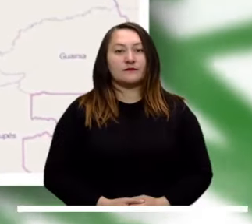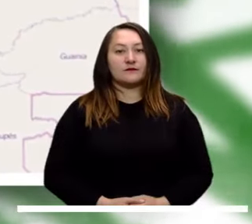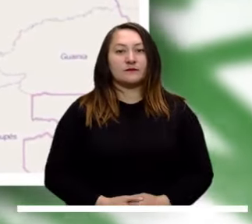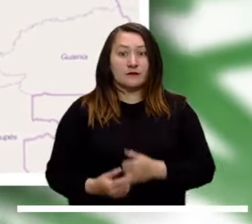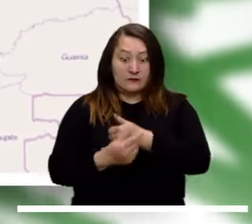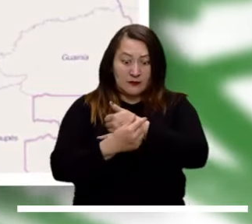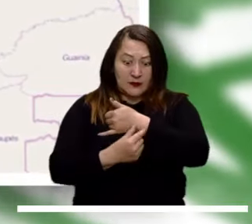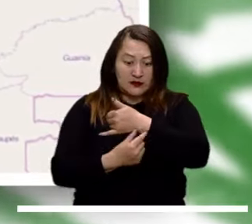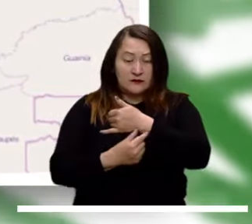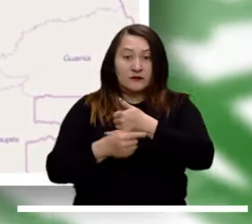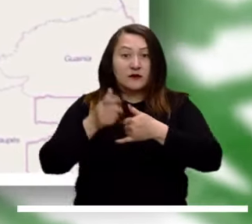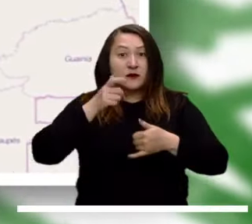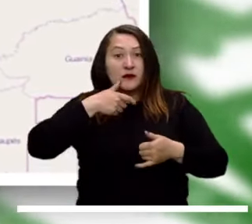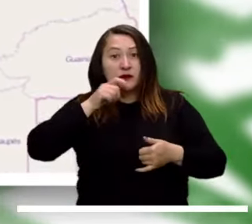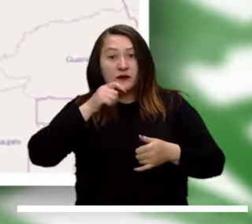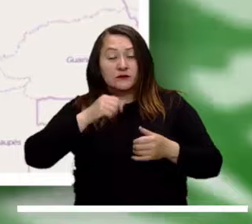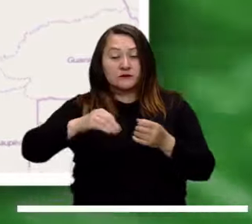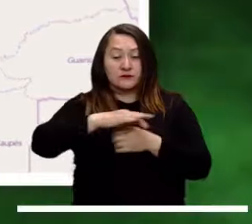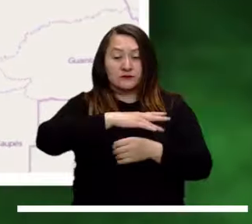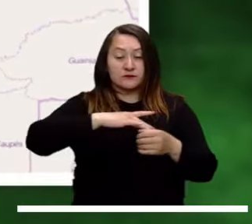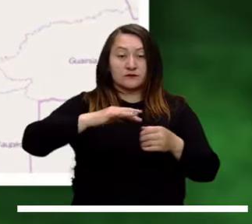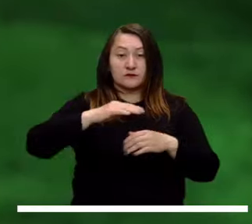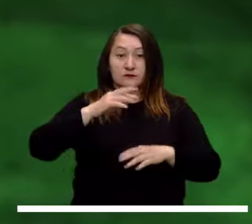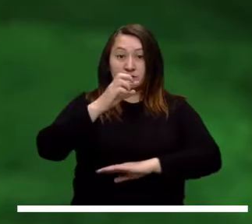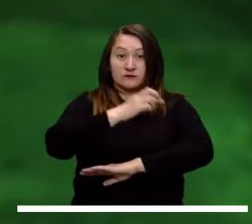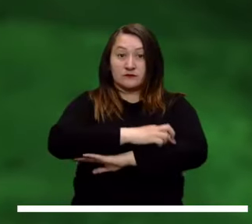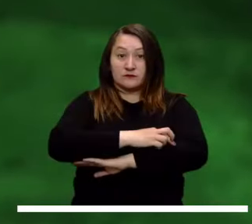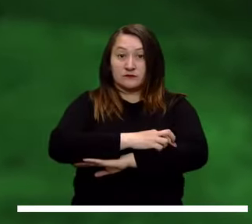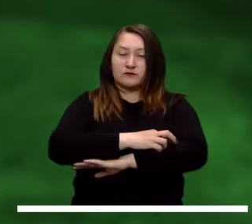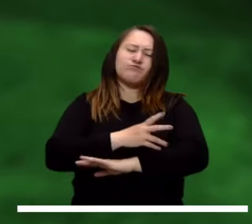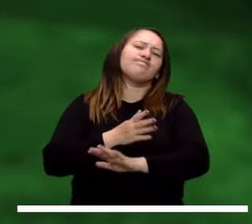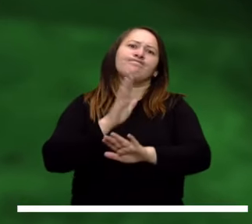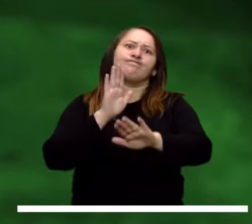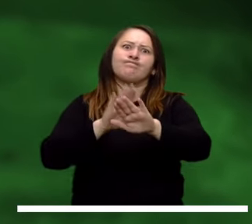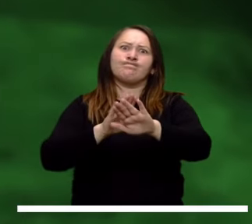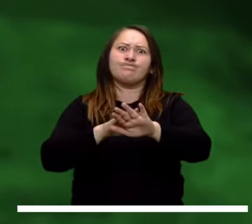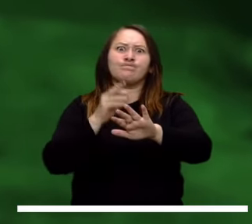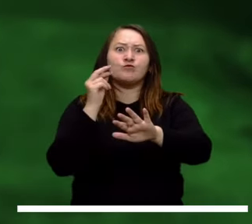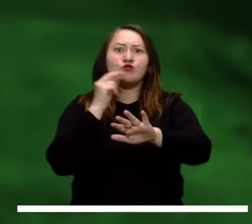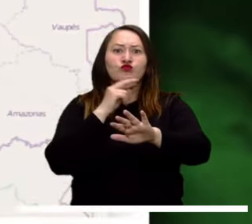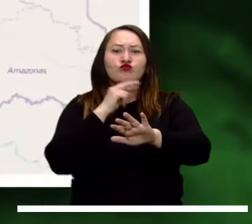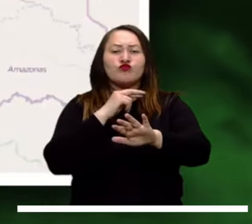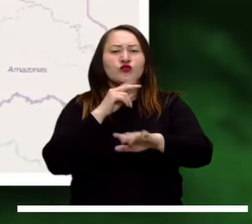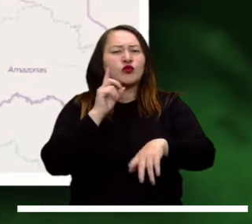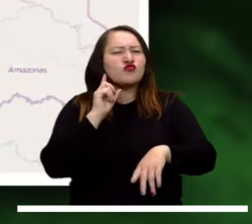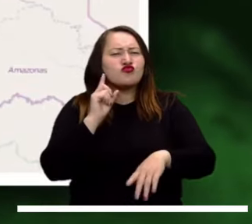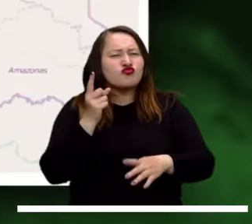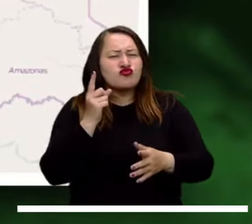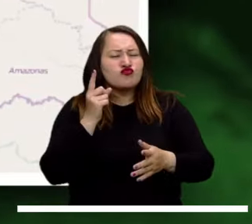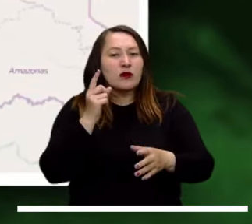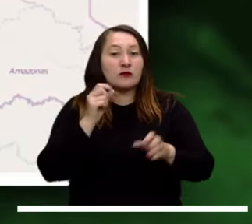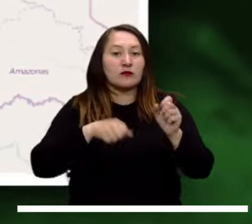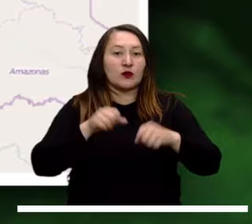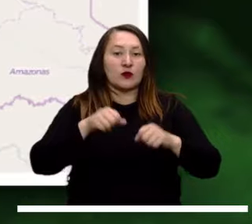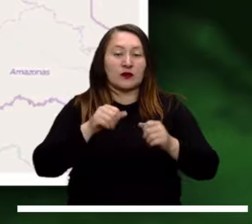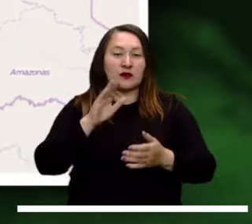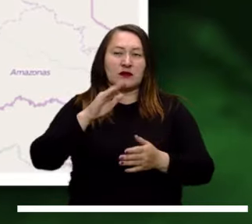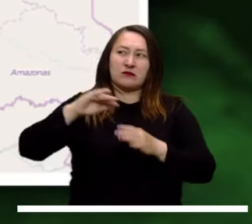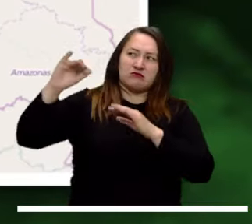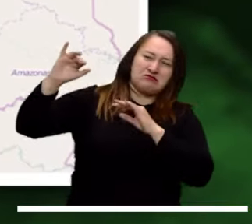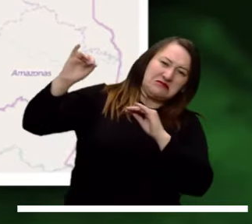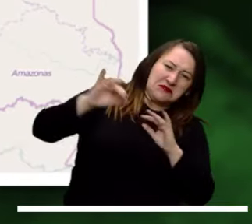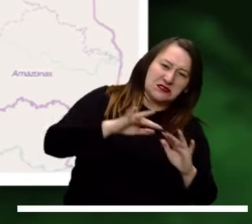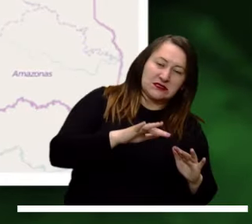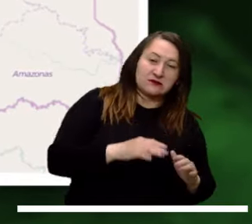En el Pacífico, Caldas, Cundinamarca y Putumayo, se emite alerta roja debido a la